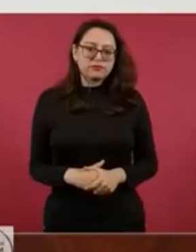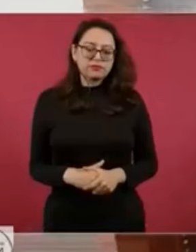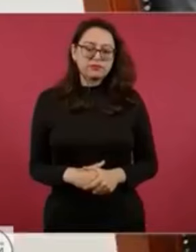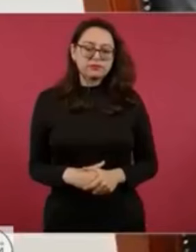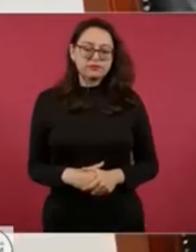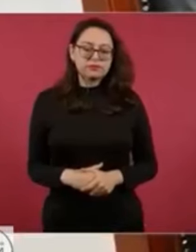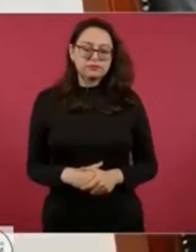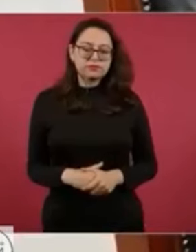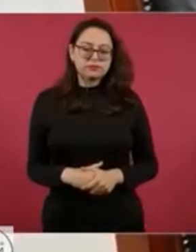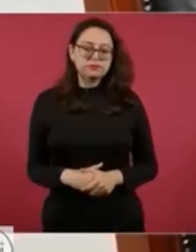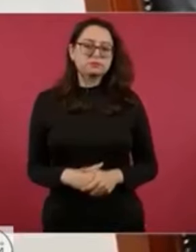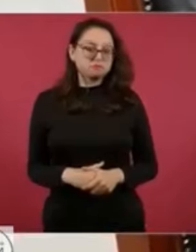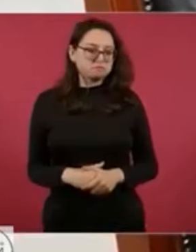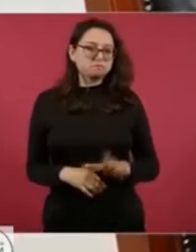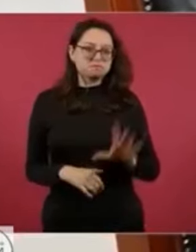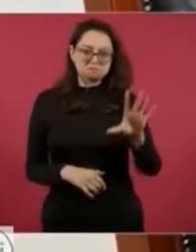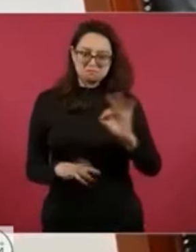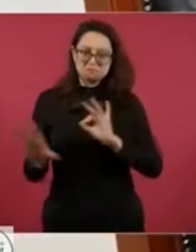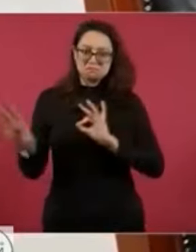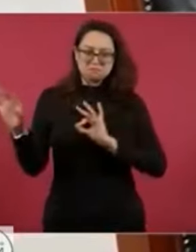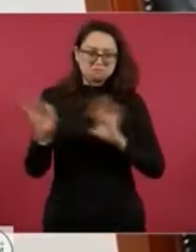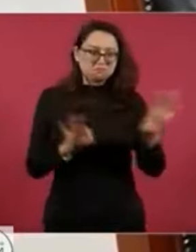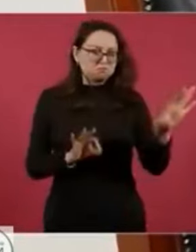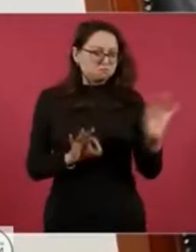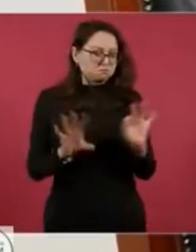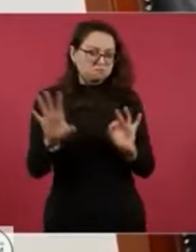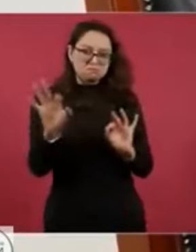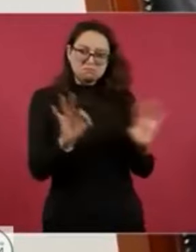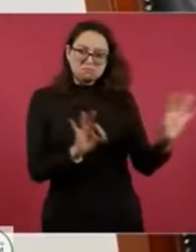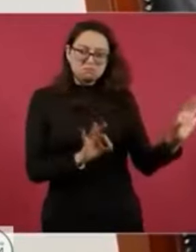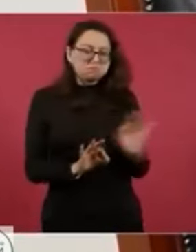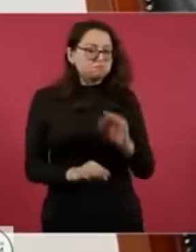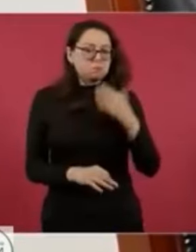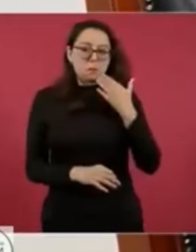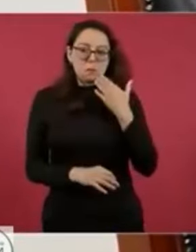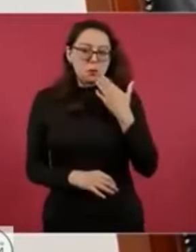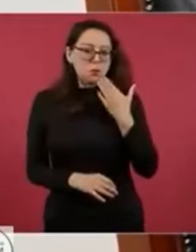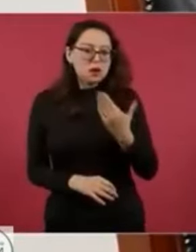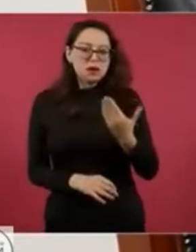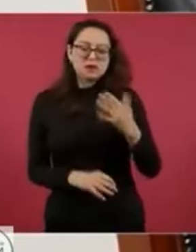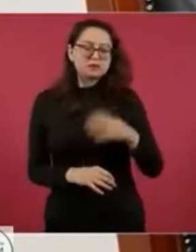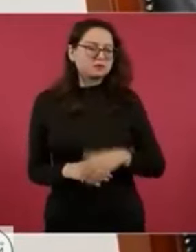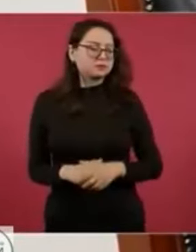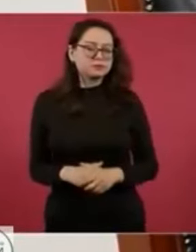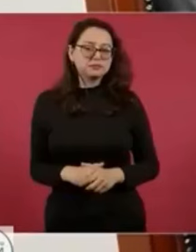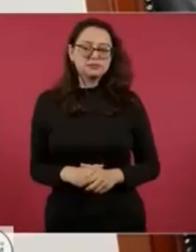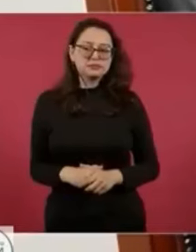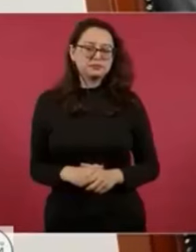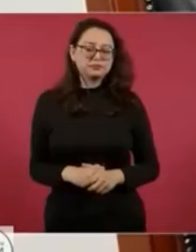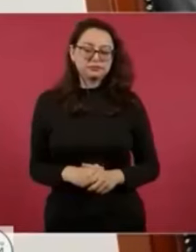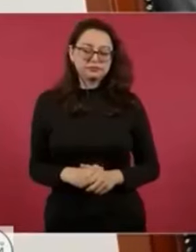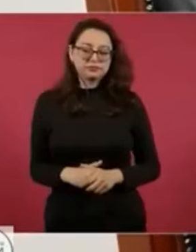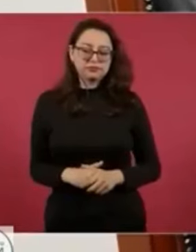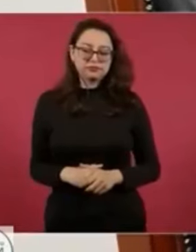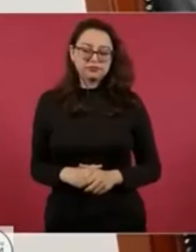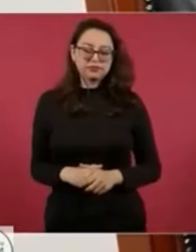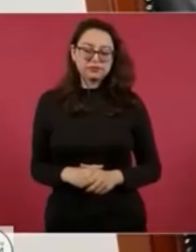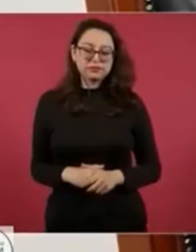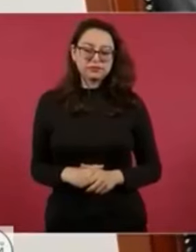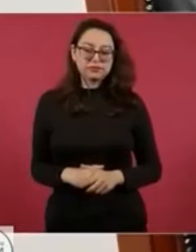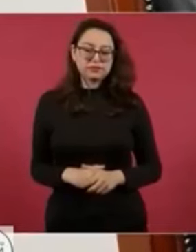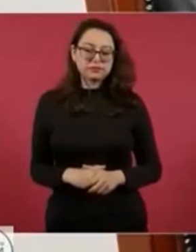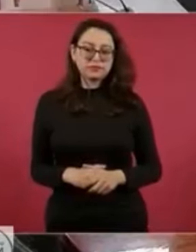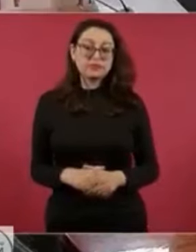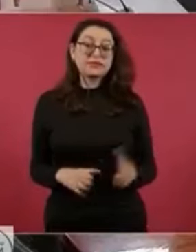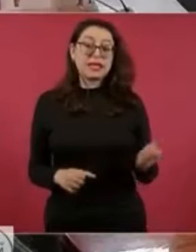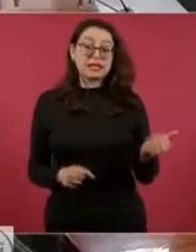Muy buenos todos los nombramientos. El licenciado